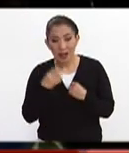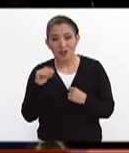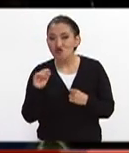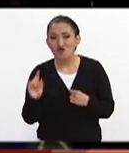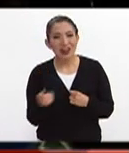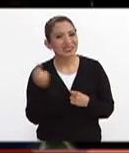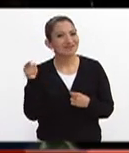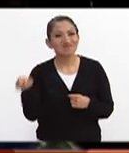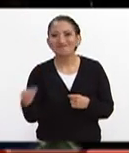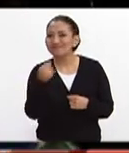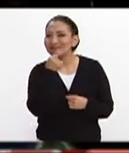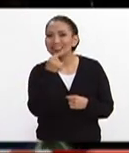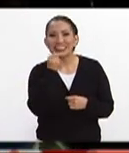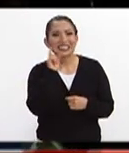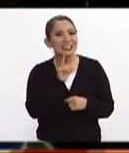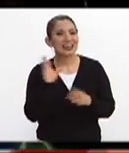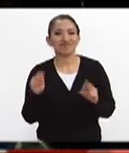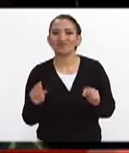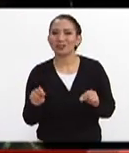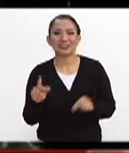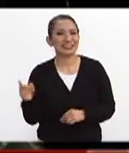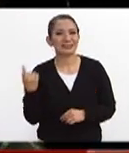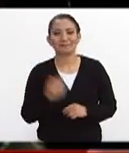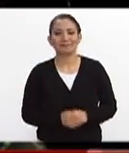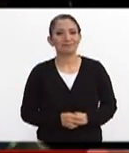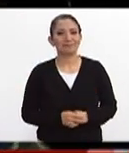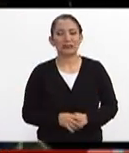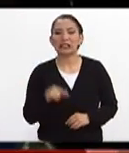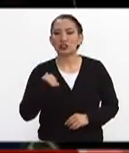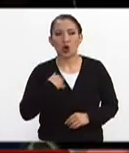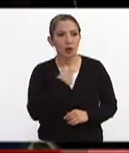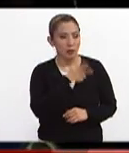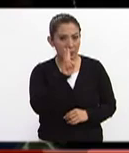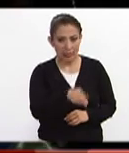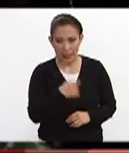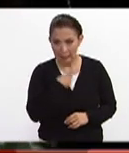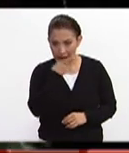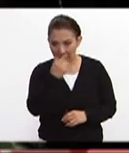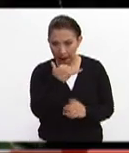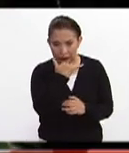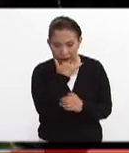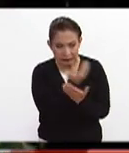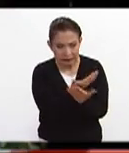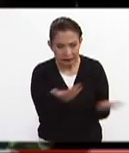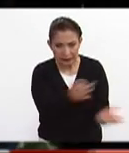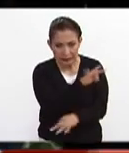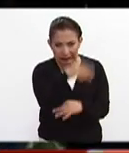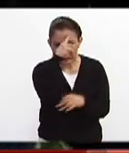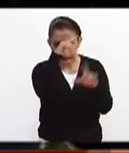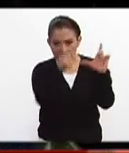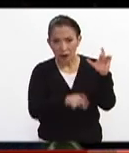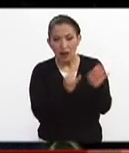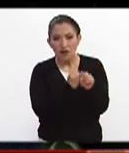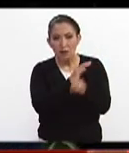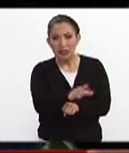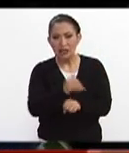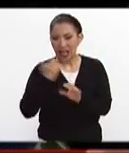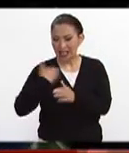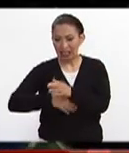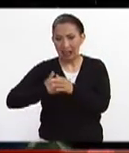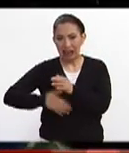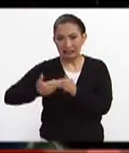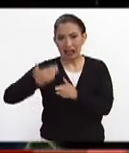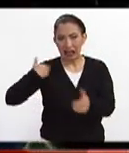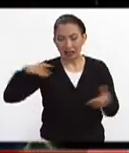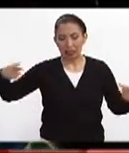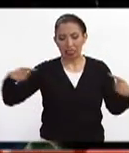necesariamente es una menor de edad. Ofrezco a los mexicanos una disculpa por la información vertida esta tarde